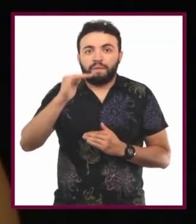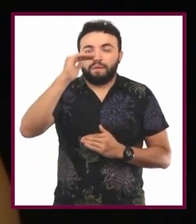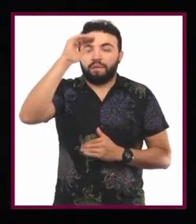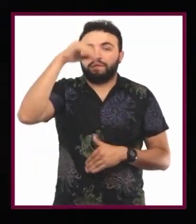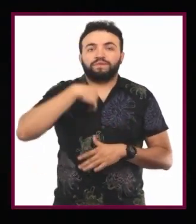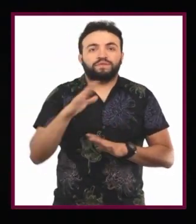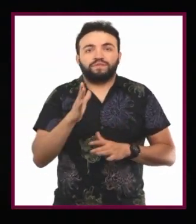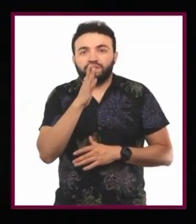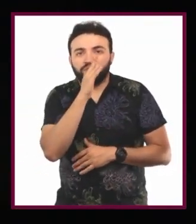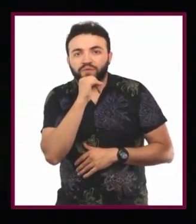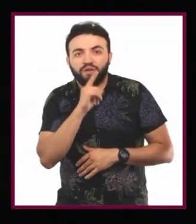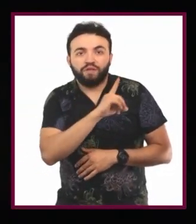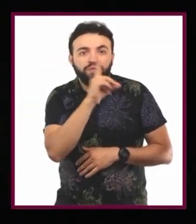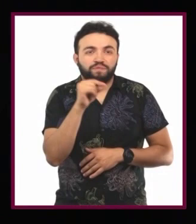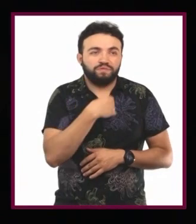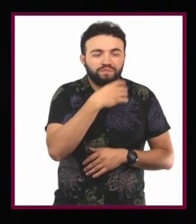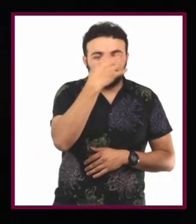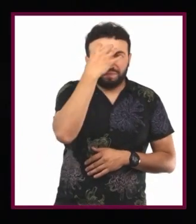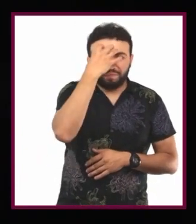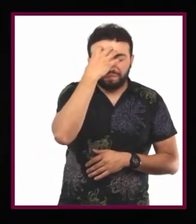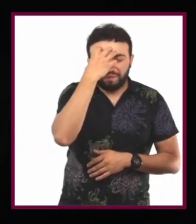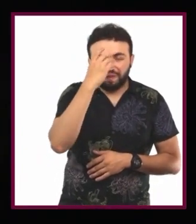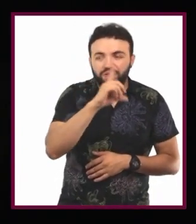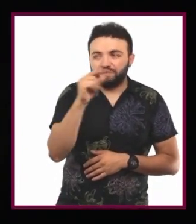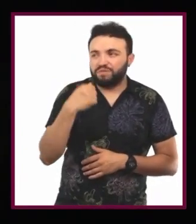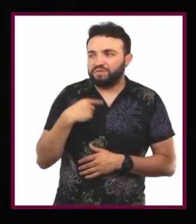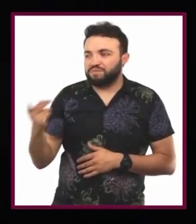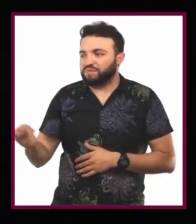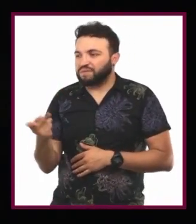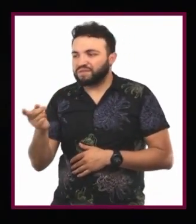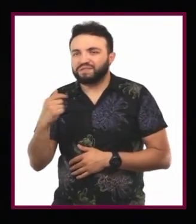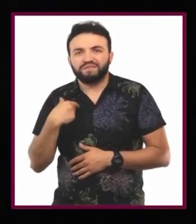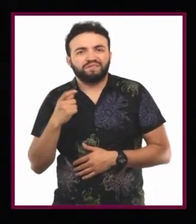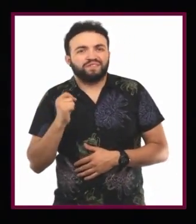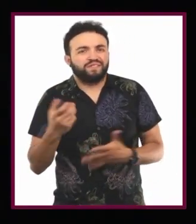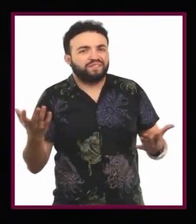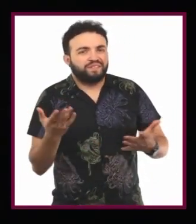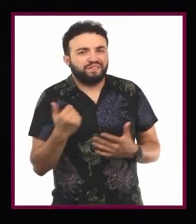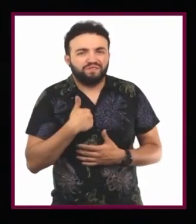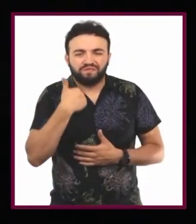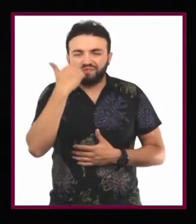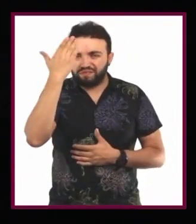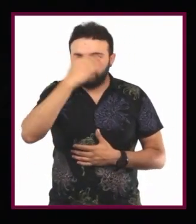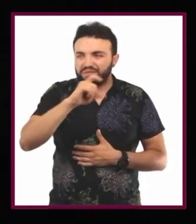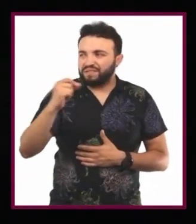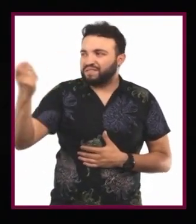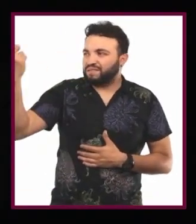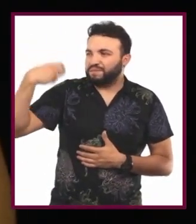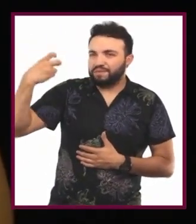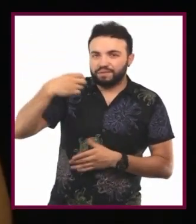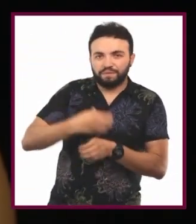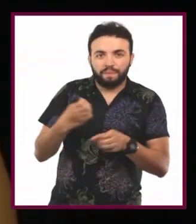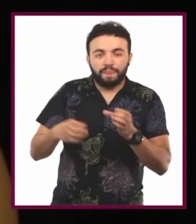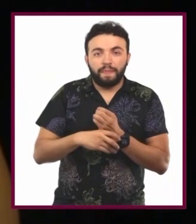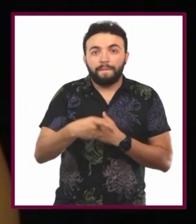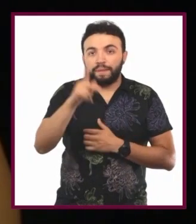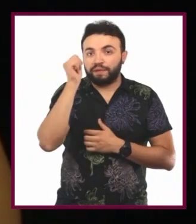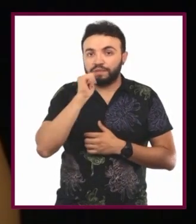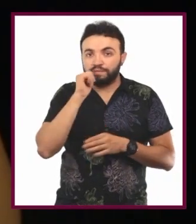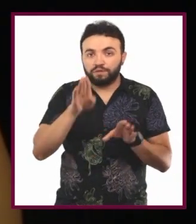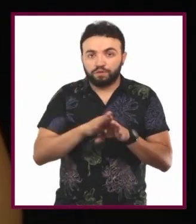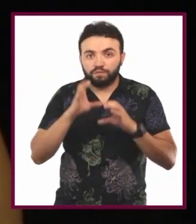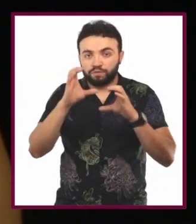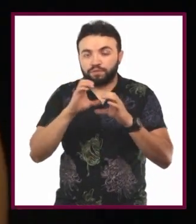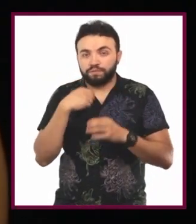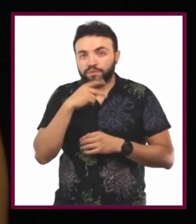puedo parar. Luego me da pena. Me pregunto, ¿qué habré dicho? Me gustaría decir apasionadamente mi opinión acerca de tantos temas. Pero siempre eligiendo con